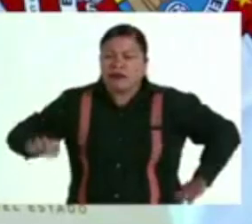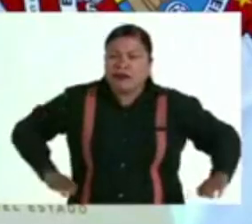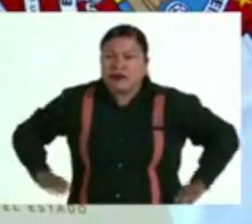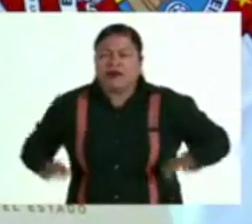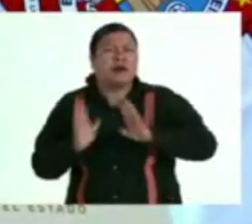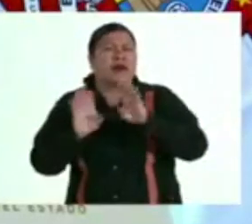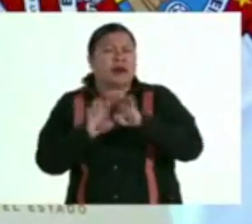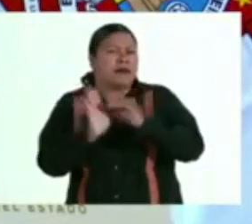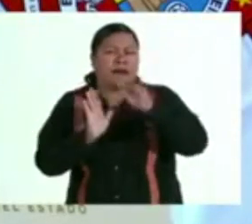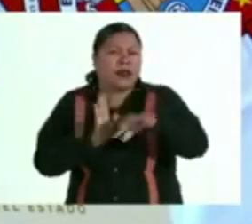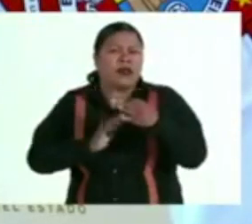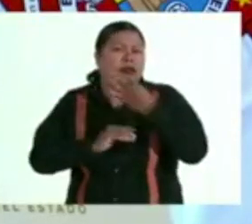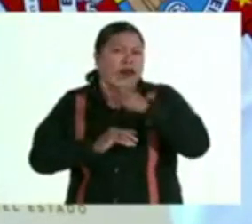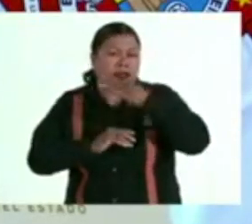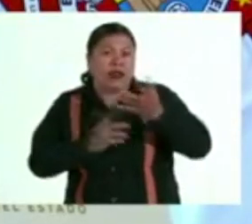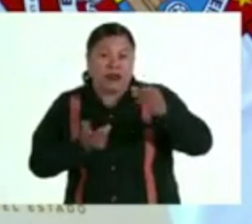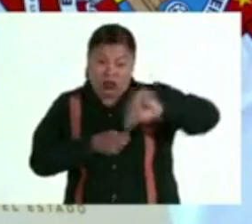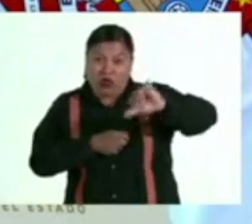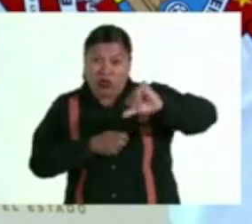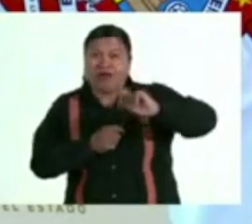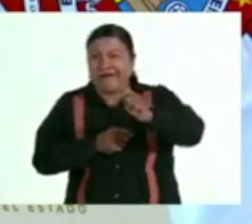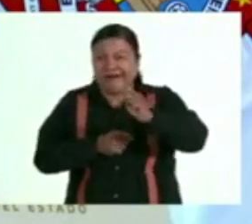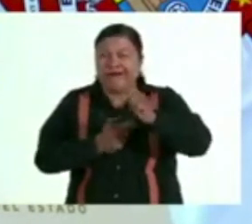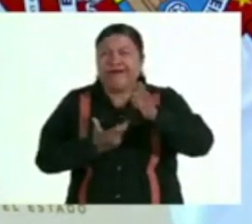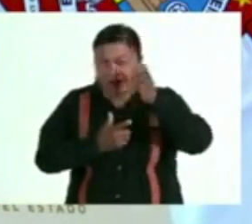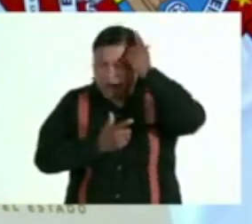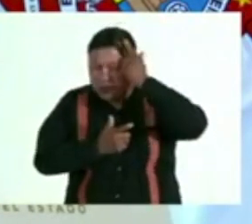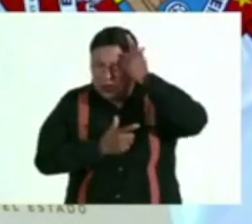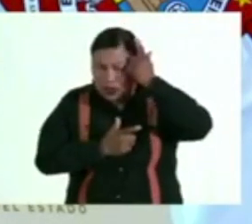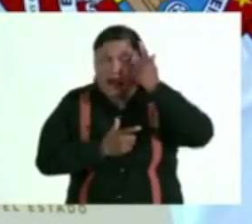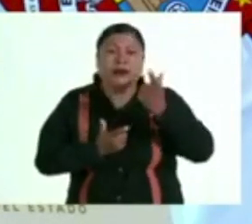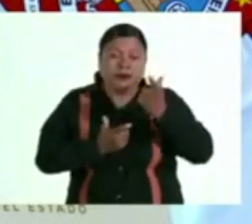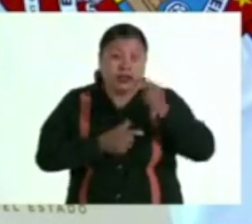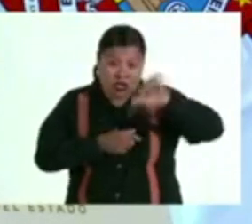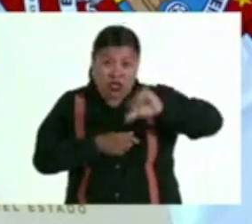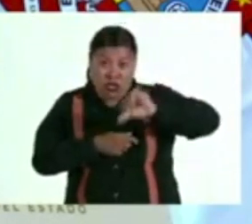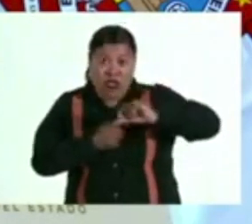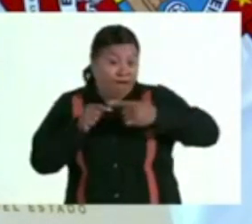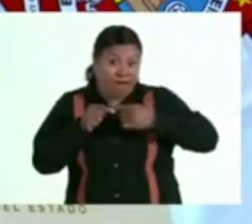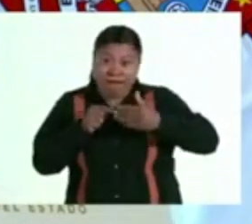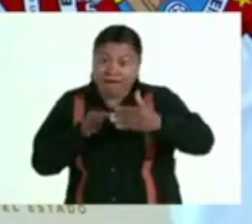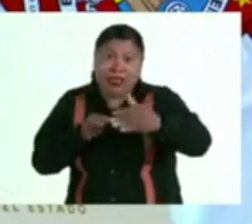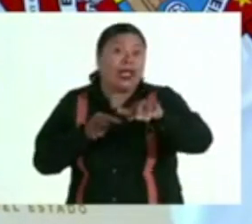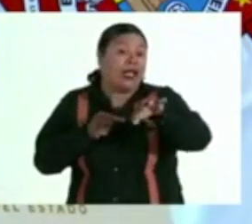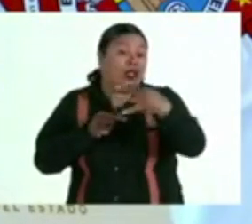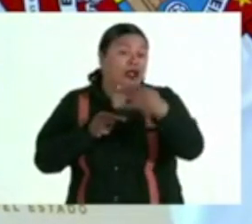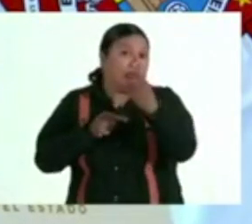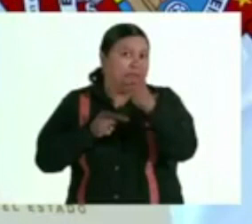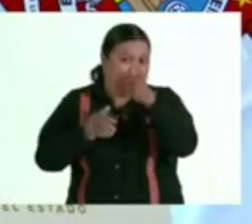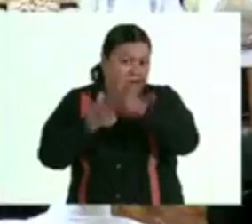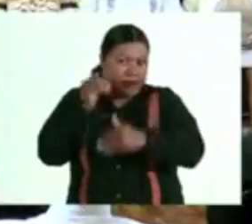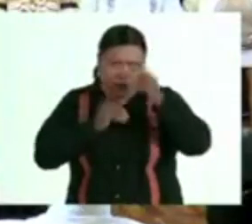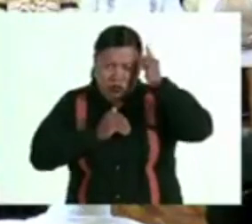como las festividades que el día de hoy se celebra de la Virgen de Guadalupe desde este día hasta el 14 de